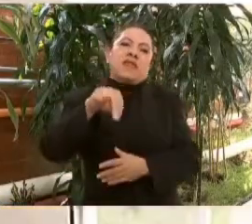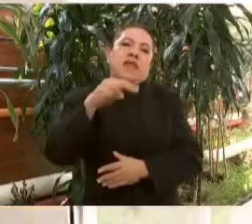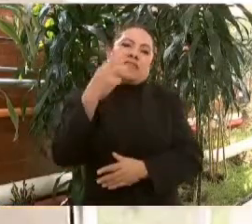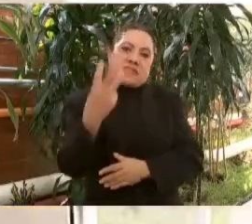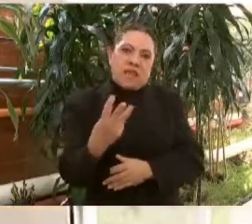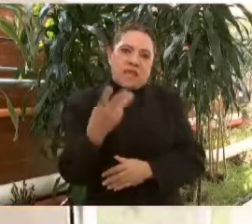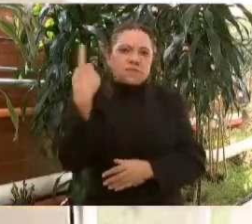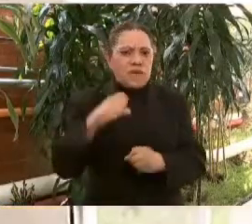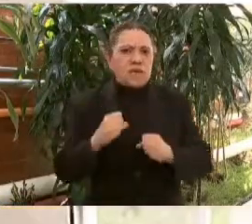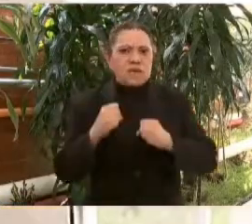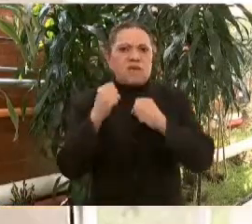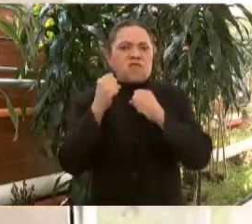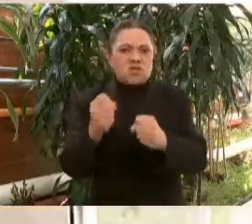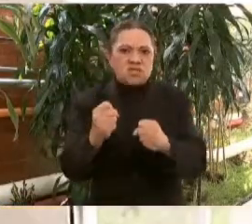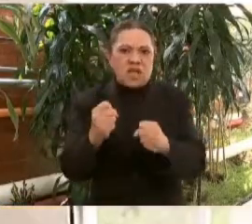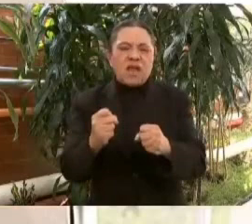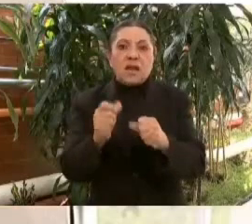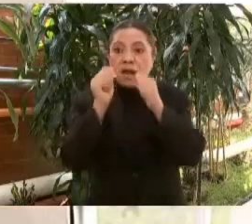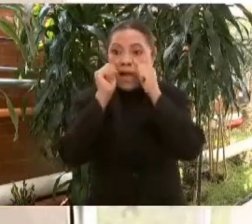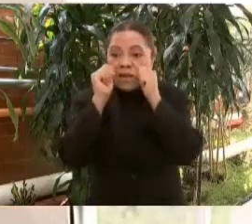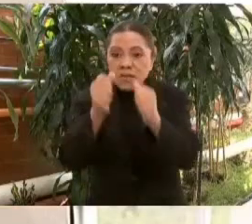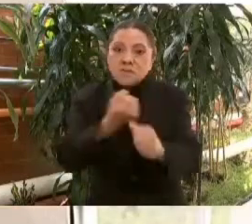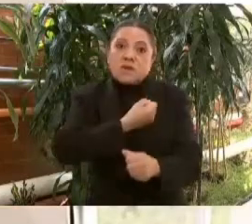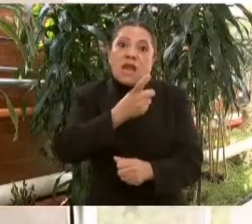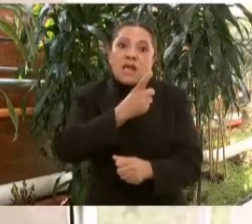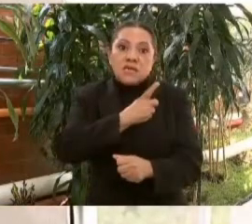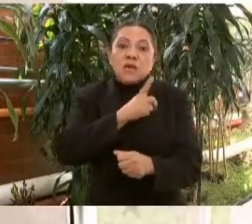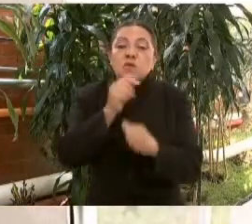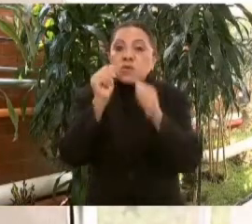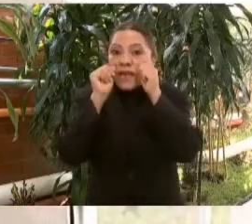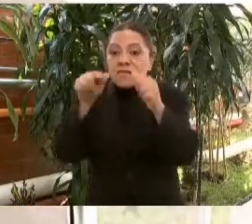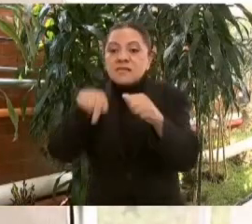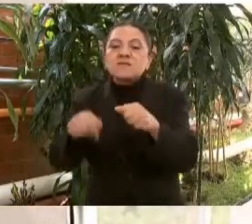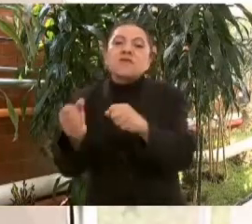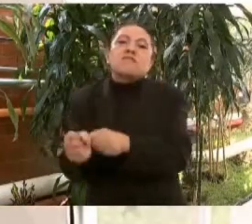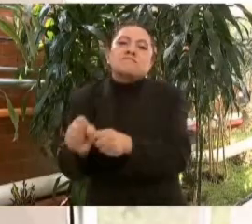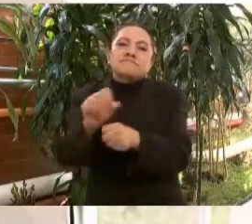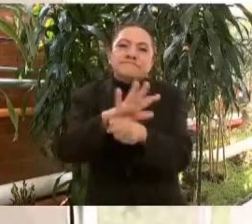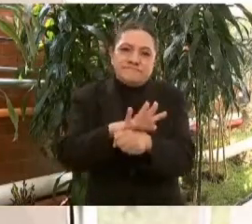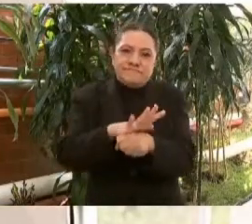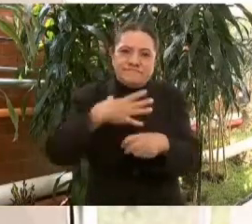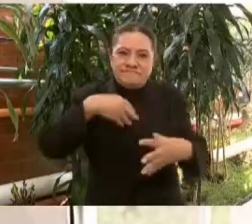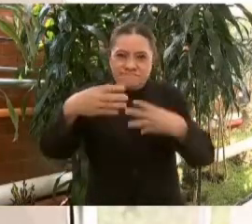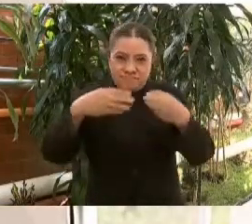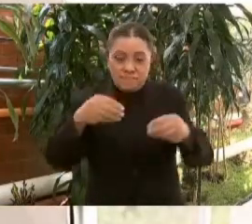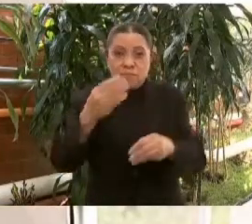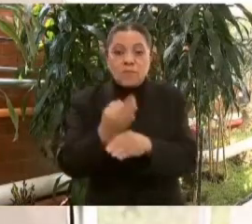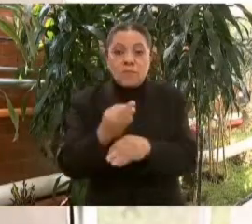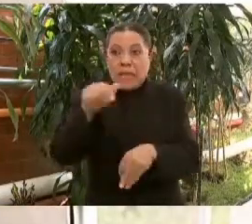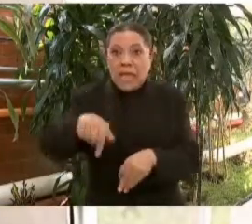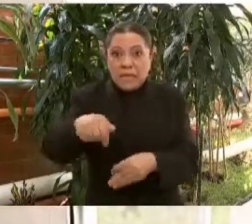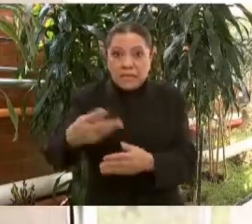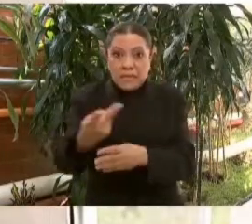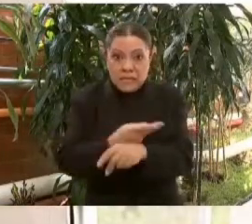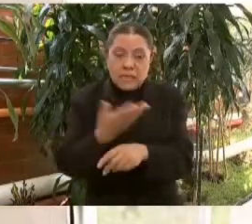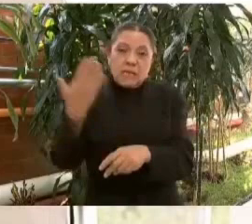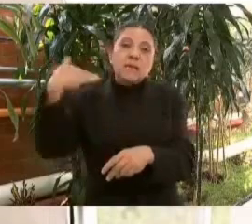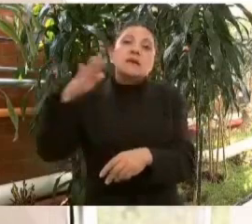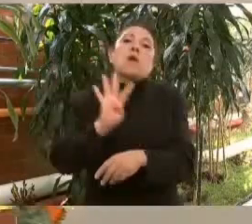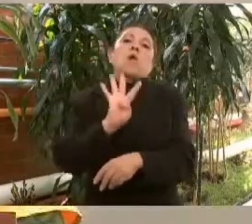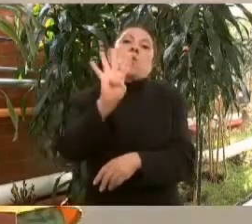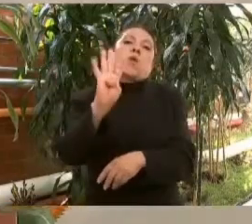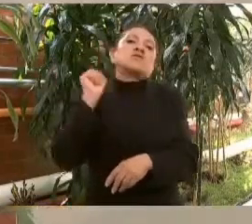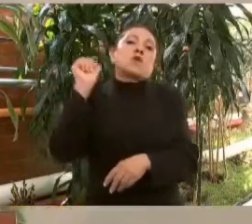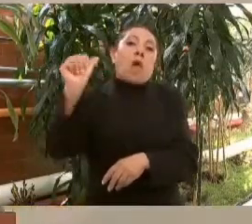en la atención de la pandemia. En este lugar, el pasado 4 de abril, usted, señor